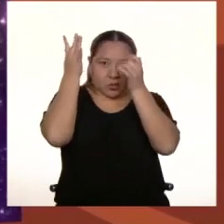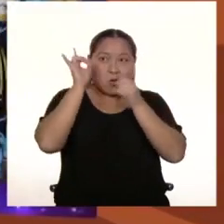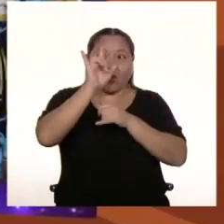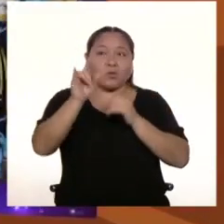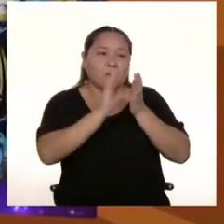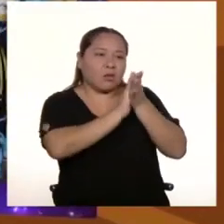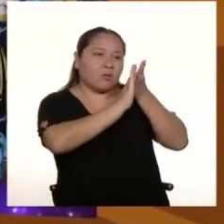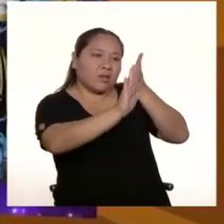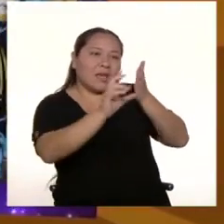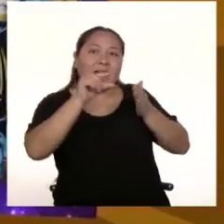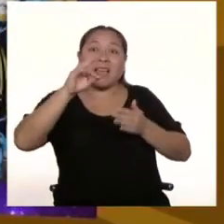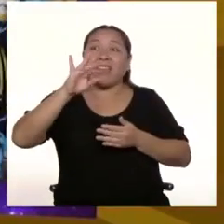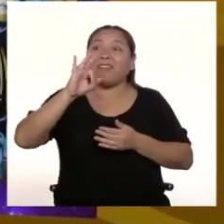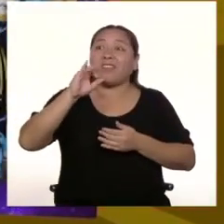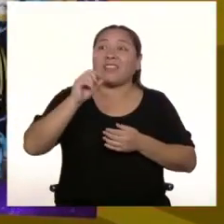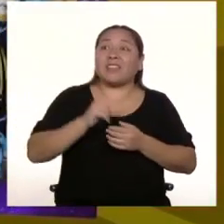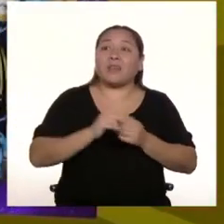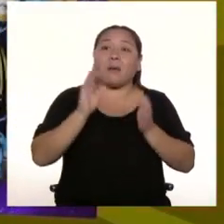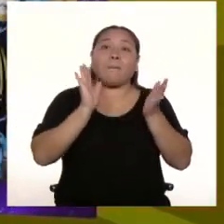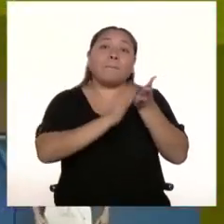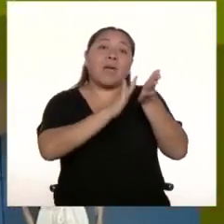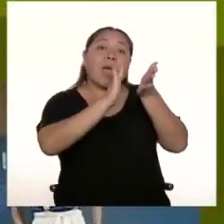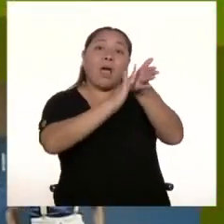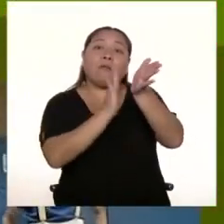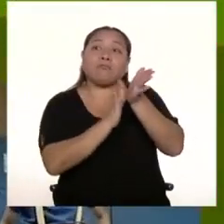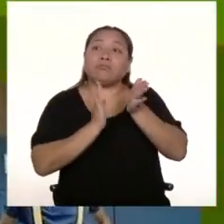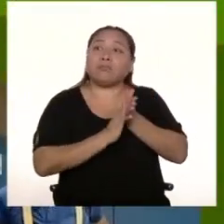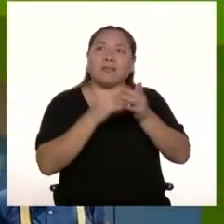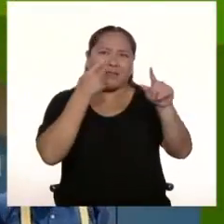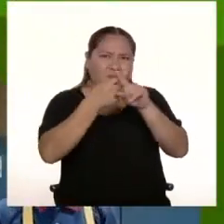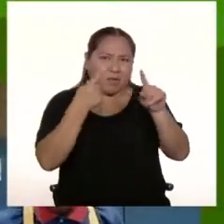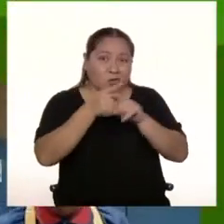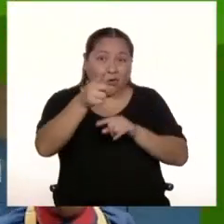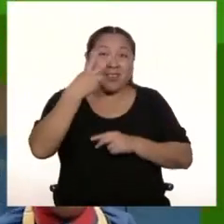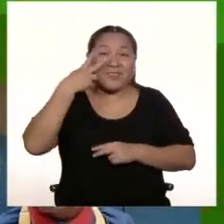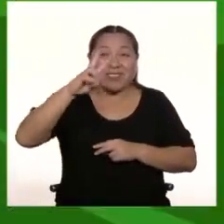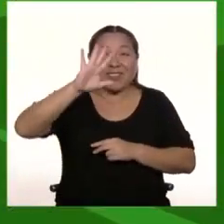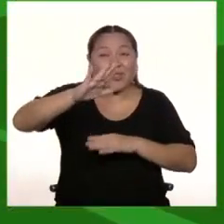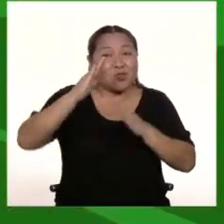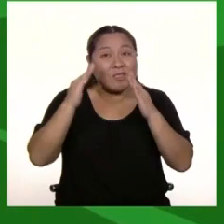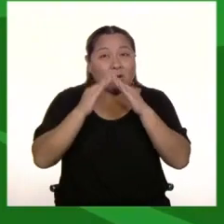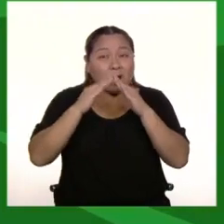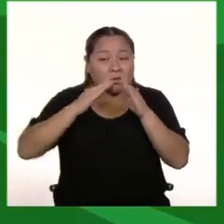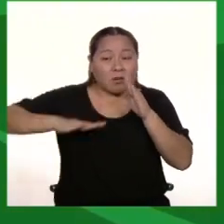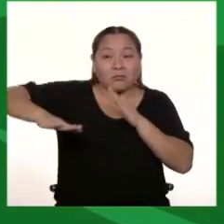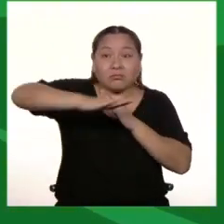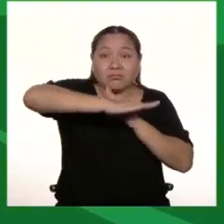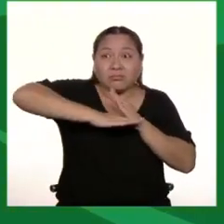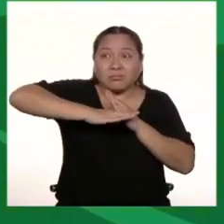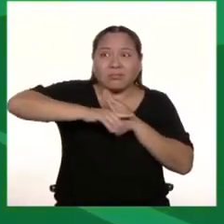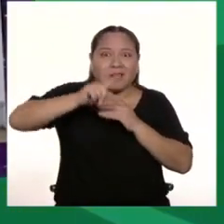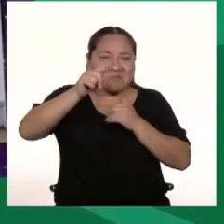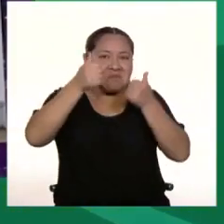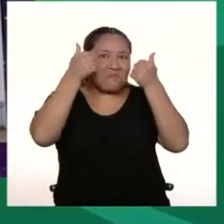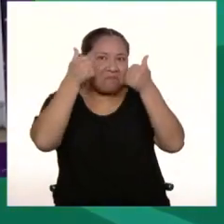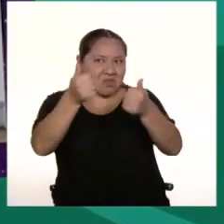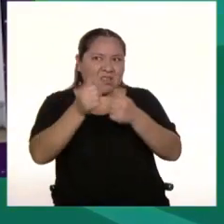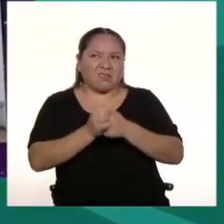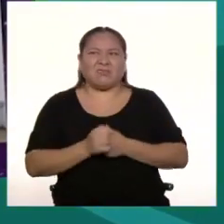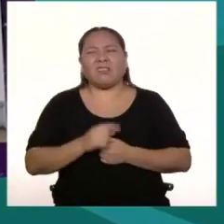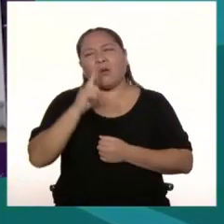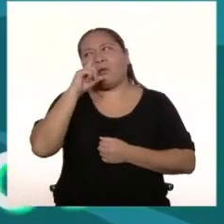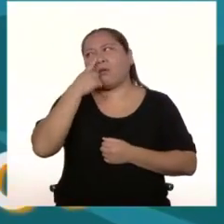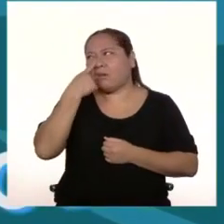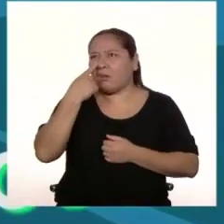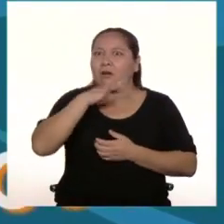murales, grafitis, pegatinas y más ¿Alguna vez lo has visto en tu barrio? Si lo tienes, ¡qué suerte! ¡Qué aburrido que